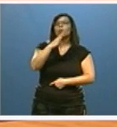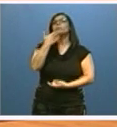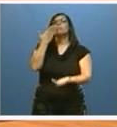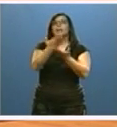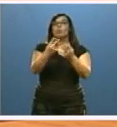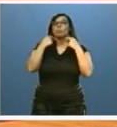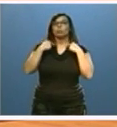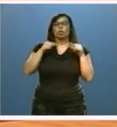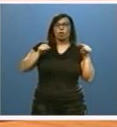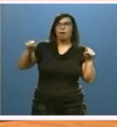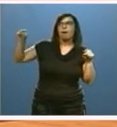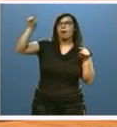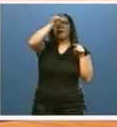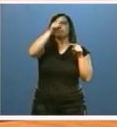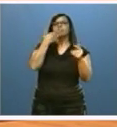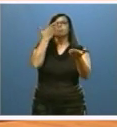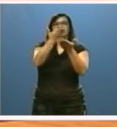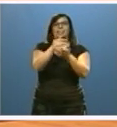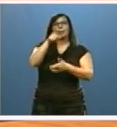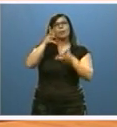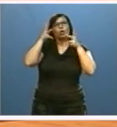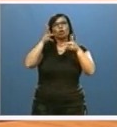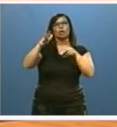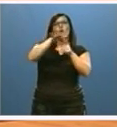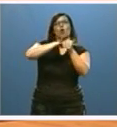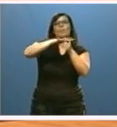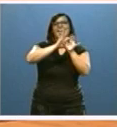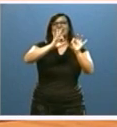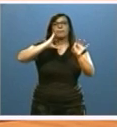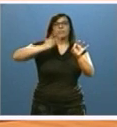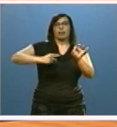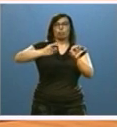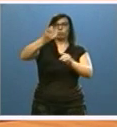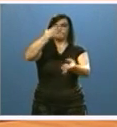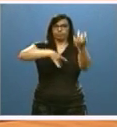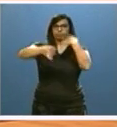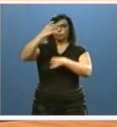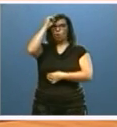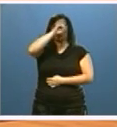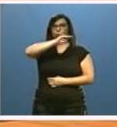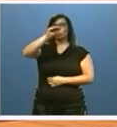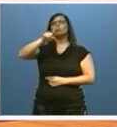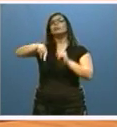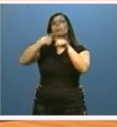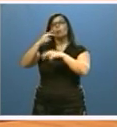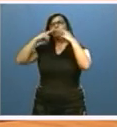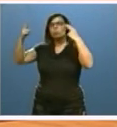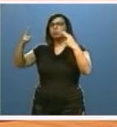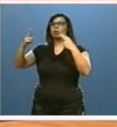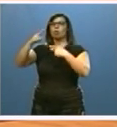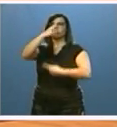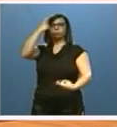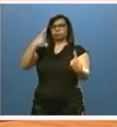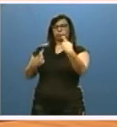diputaciones y al Consejo Comarcal del Bierzo. Y después, se sometió a información pública y audiencia de todos los